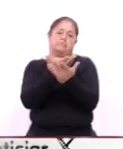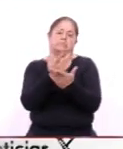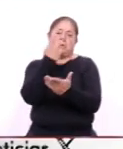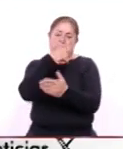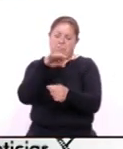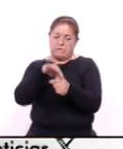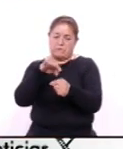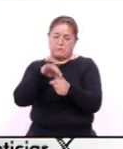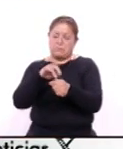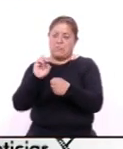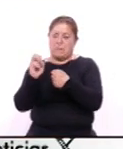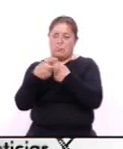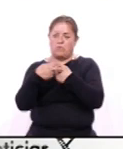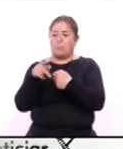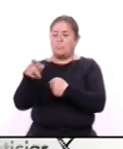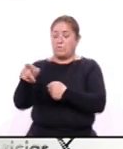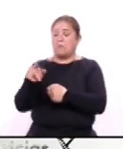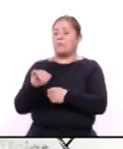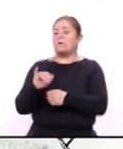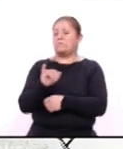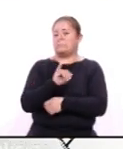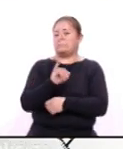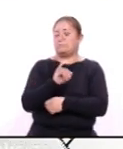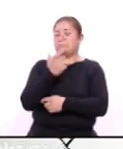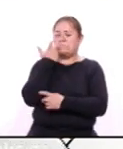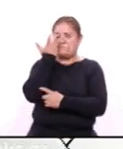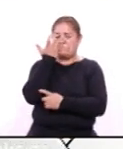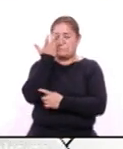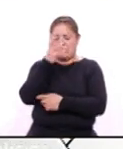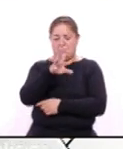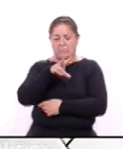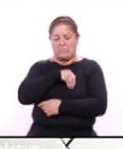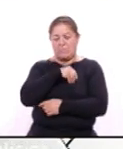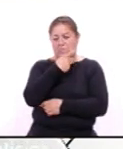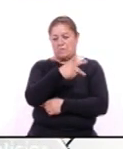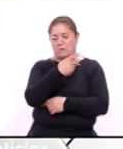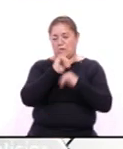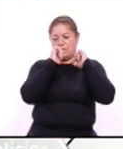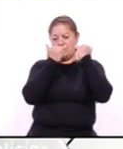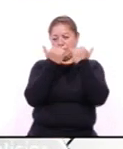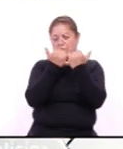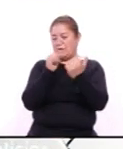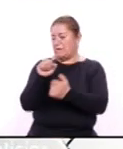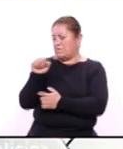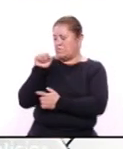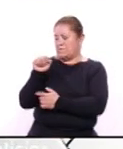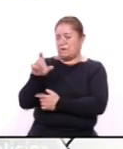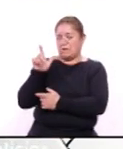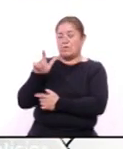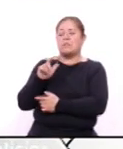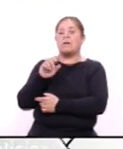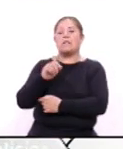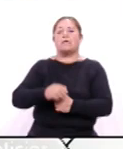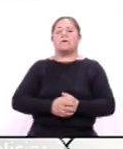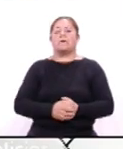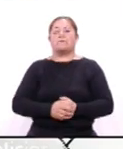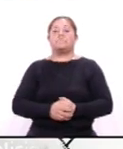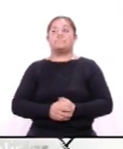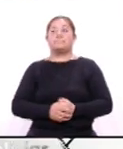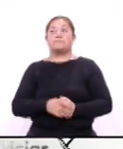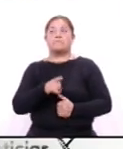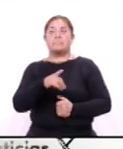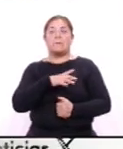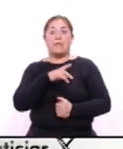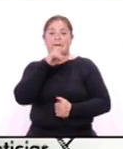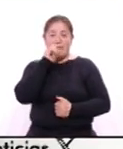las elecciones europeas que la izquierda europea ha adoptado en su asamblea este fin de semana en Eslovenia El encuentro ha